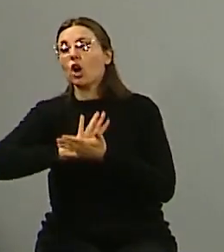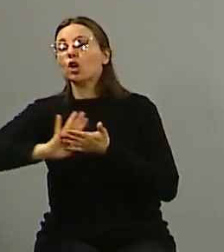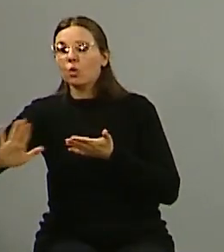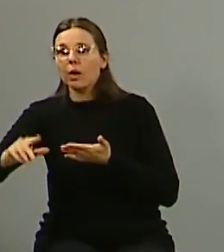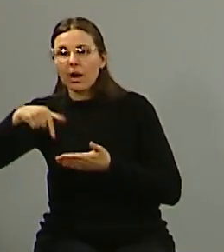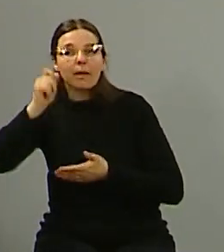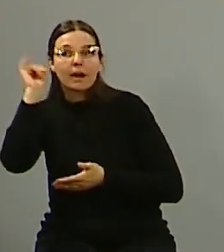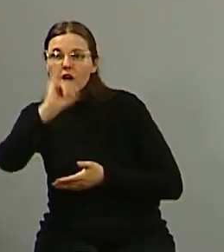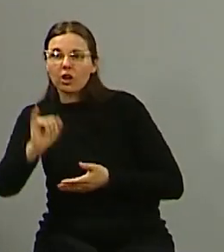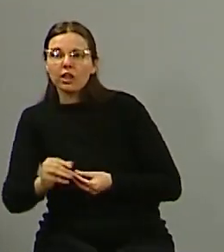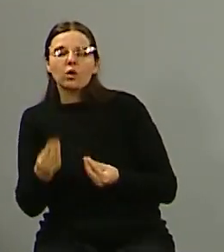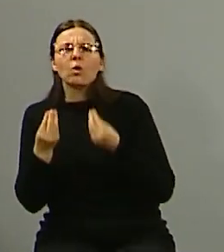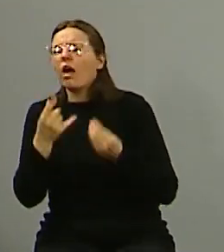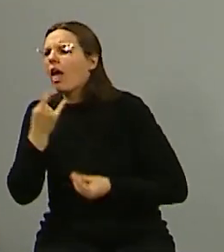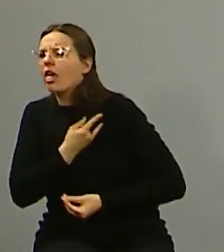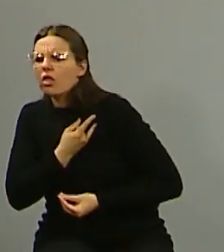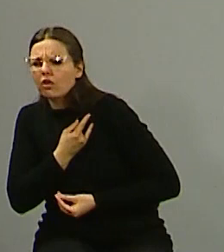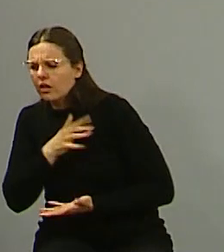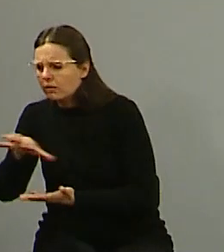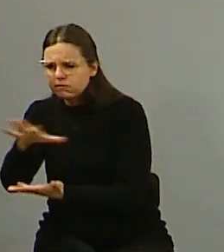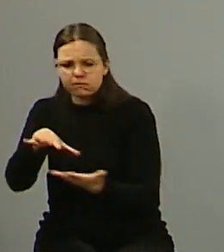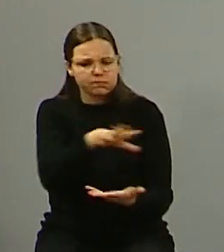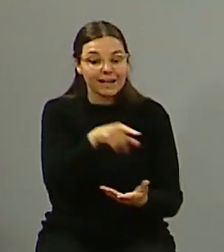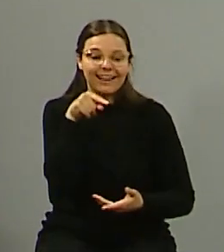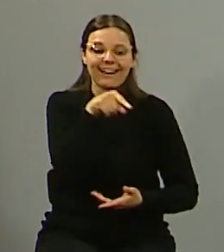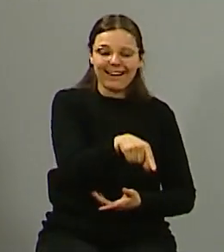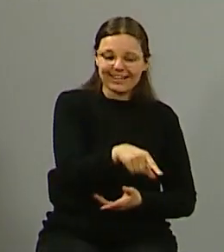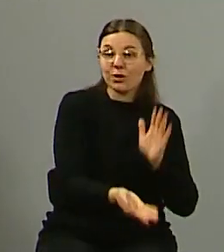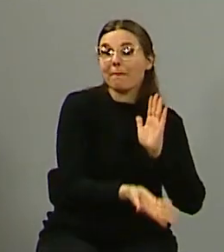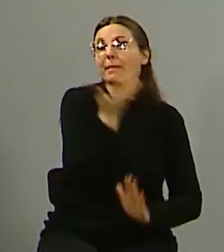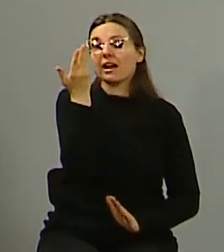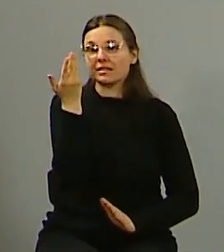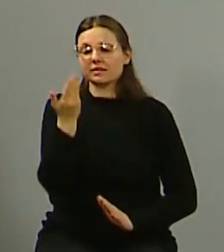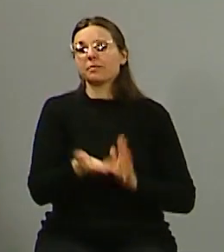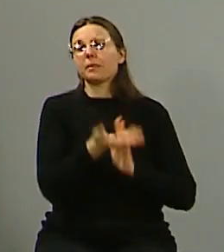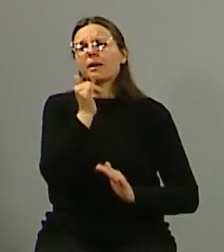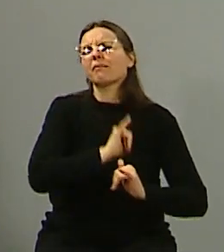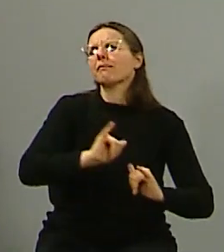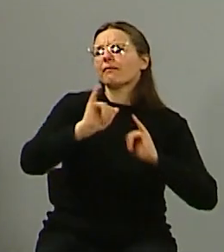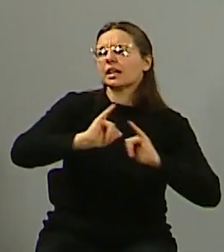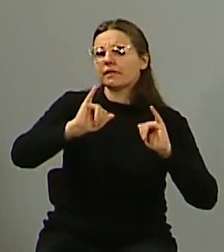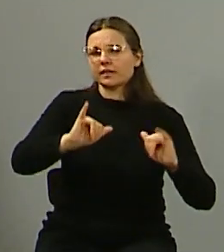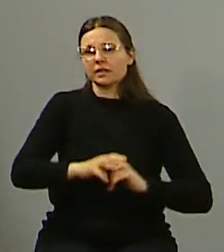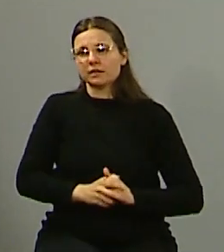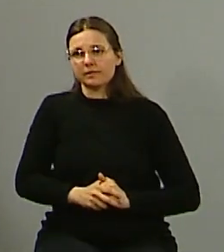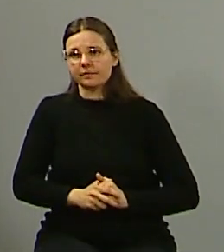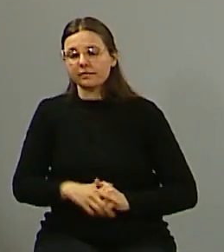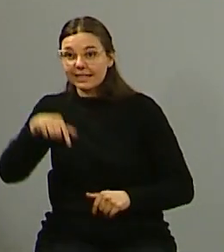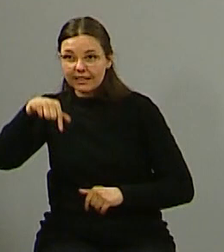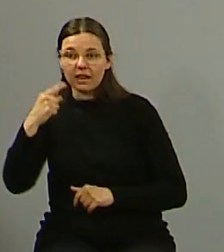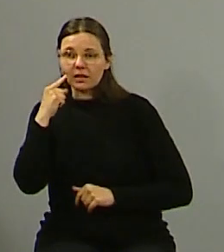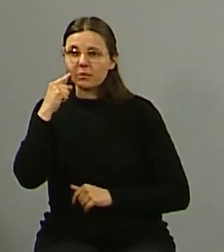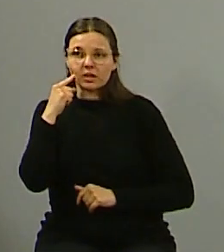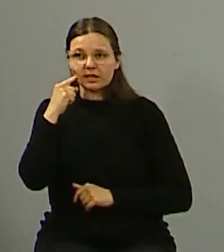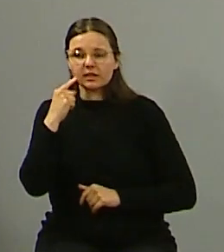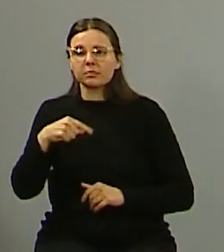estadística. Exactamente, es inteligencia aplicada a la seguridad y eso es muy importante y nosotros tenemos desde el municipio y pretendemos que todos los